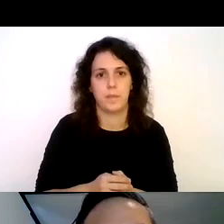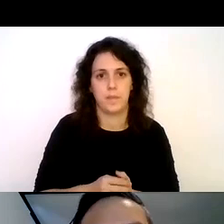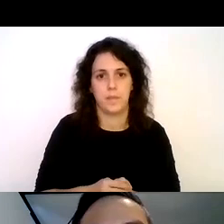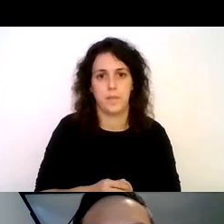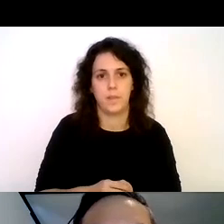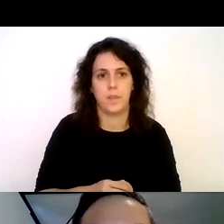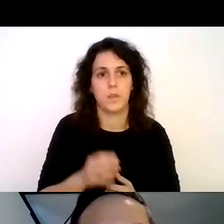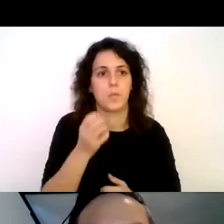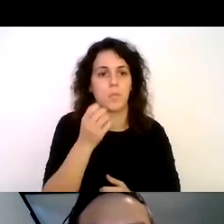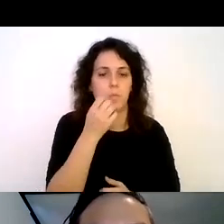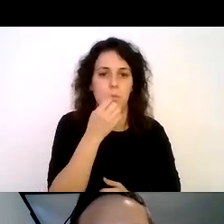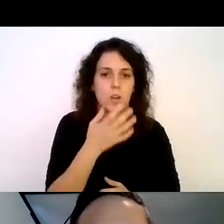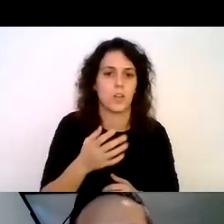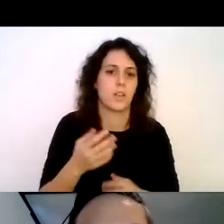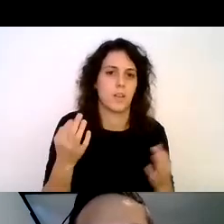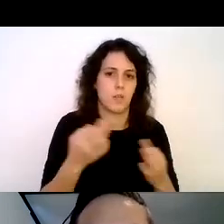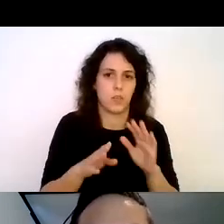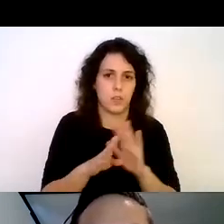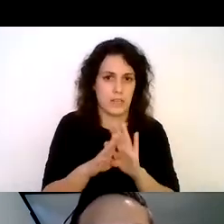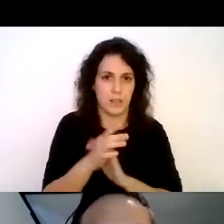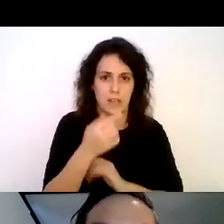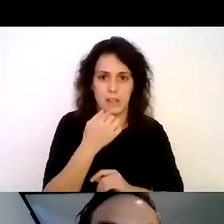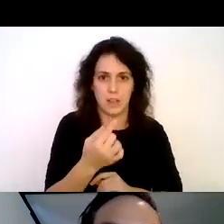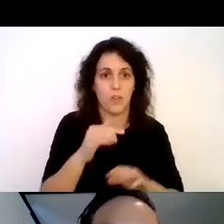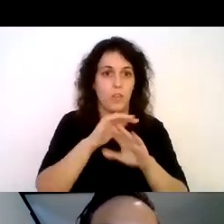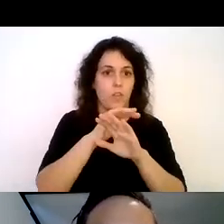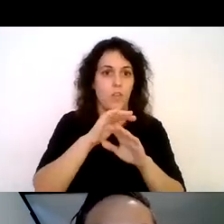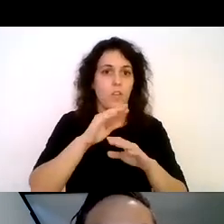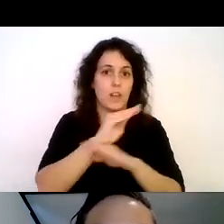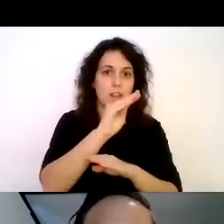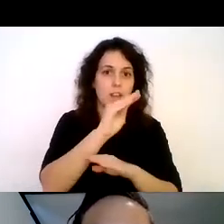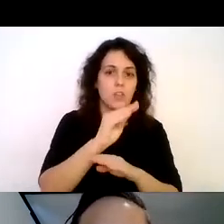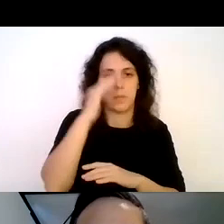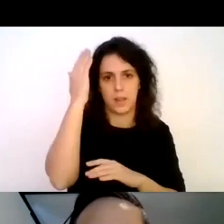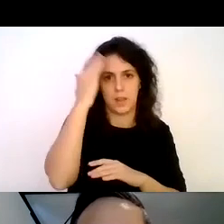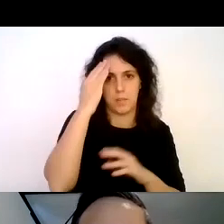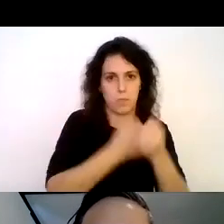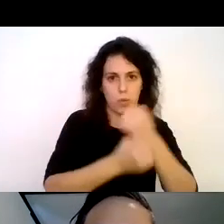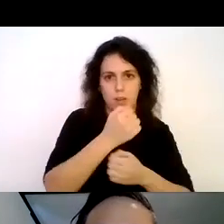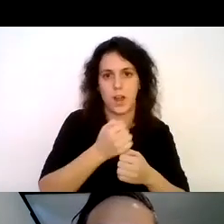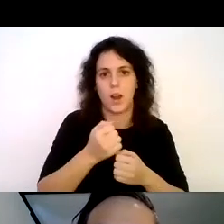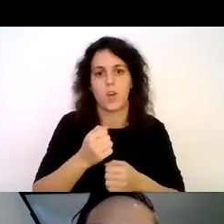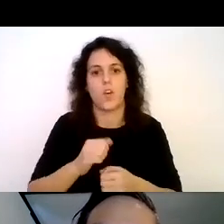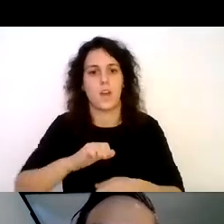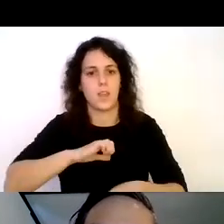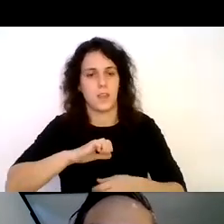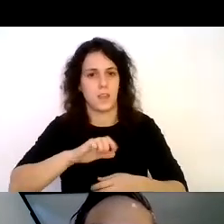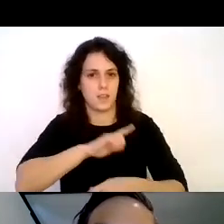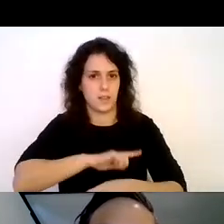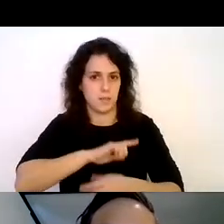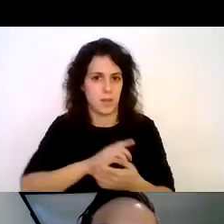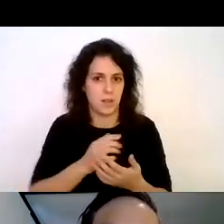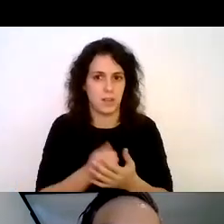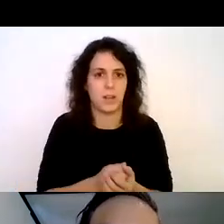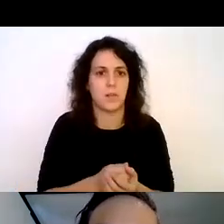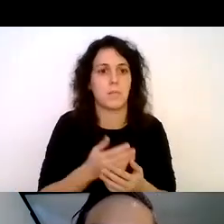bueno no puedo dejar de mencionar el financiamiento principal tanto monetario como anímico que he tenido desde el inicio de todas mis ideas que